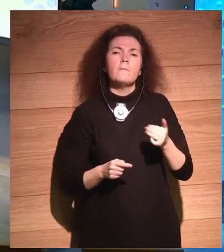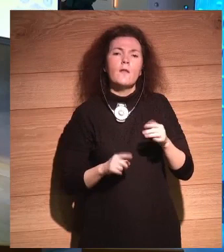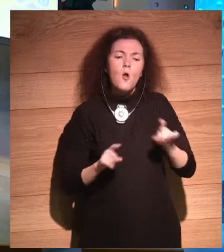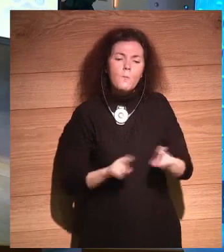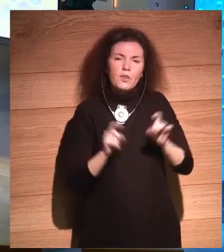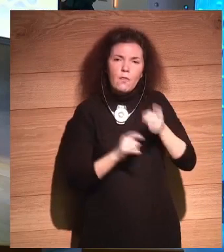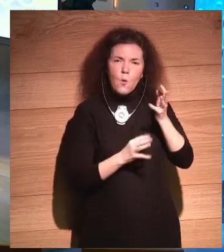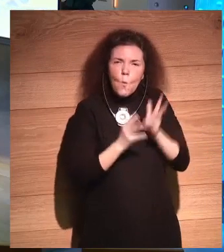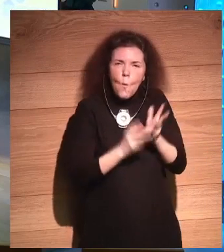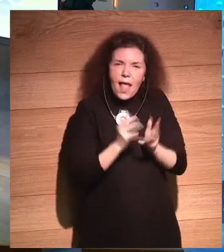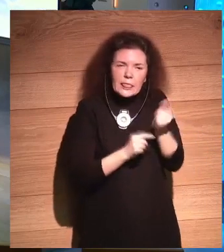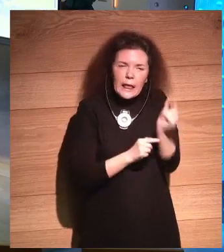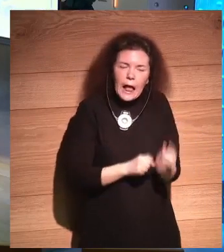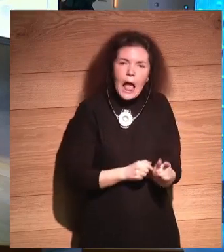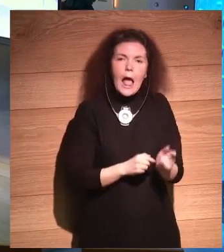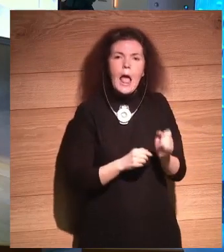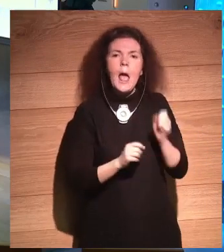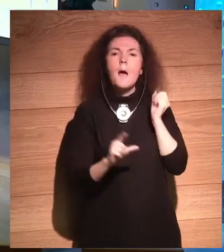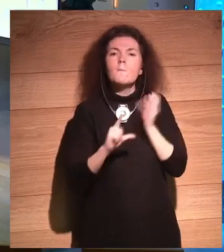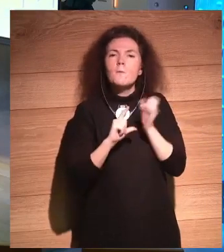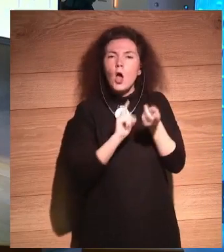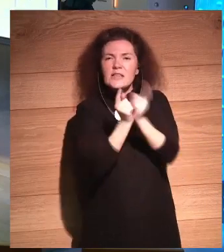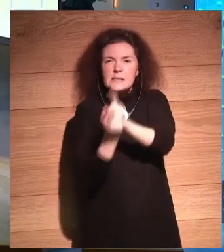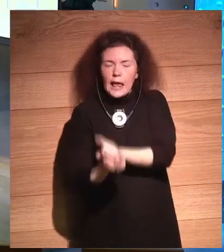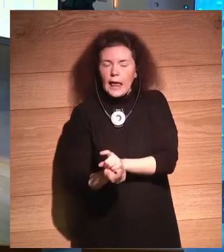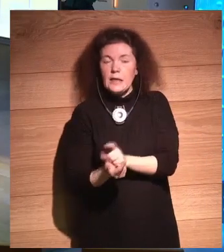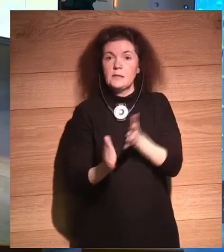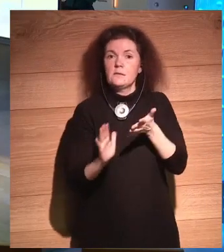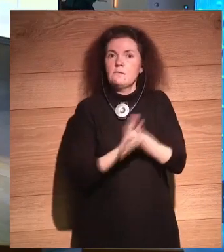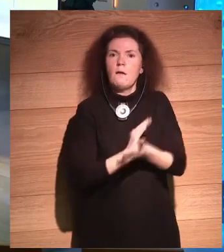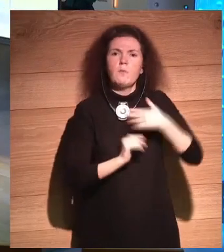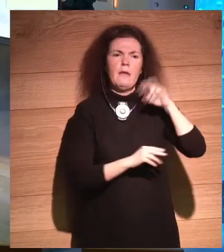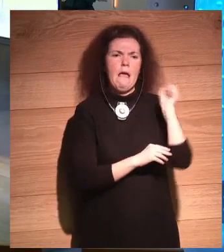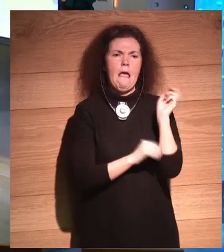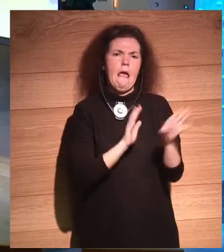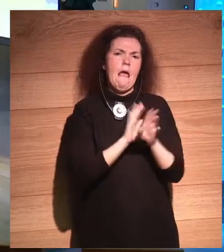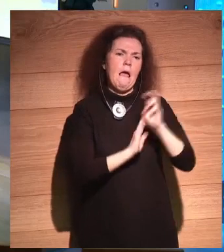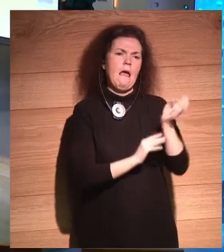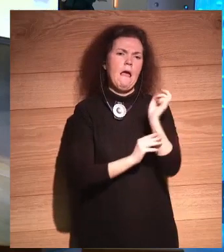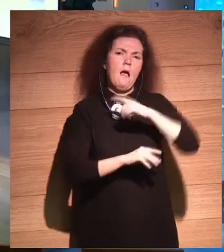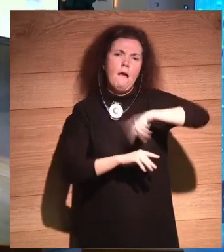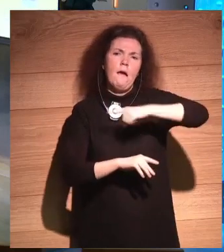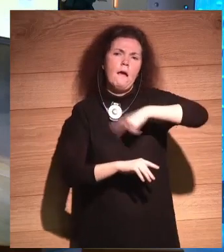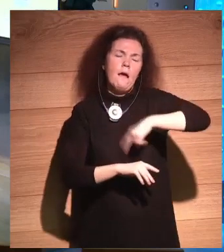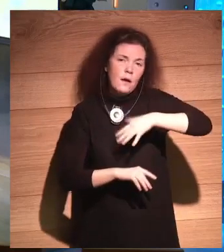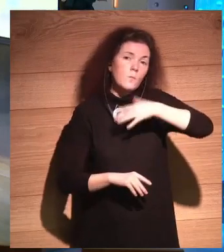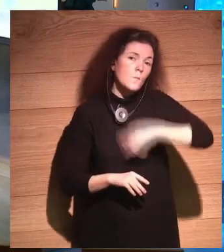Computación Cuántica, Blockchain. Es decir, podría seguir diciendo cosas durante horas.